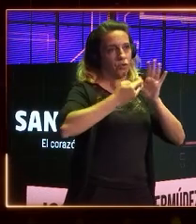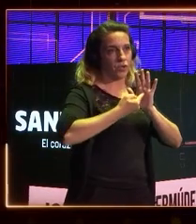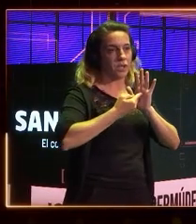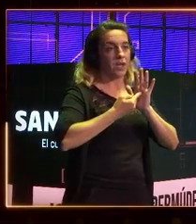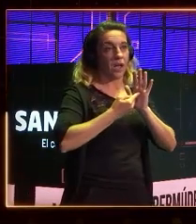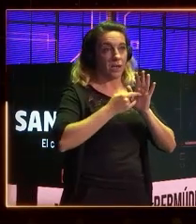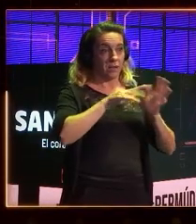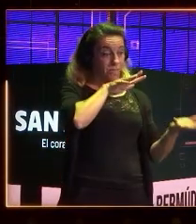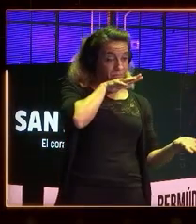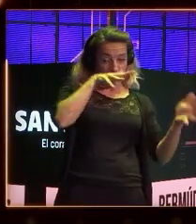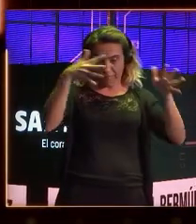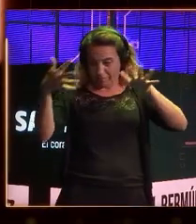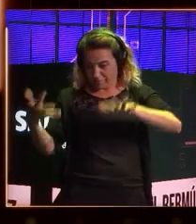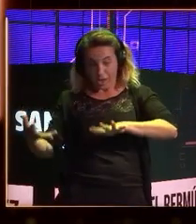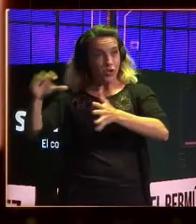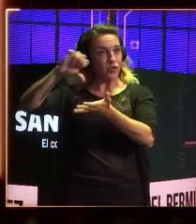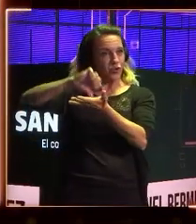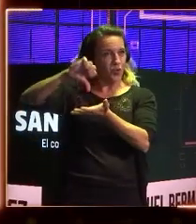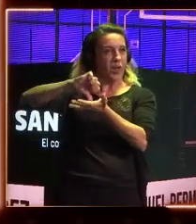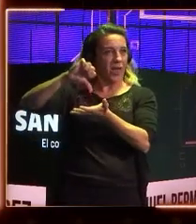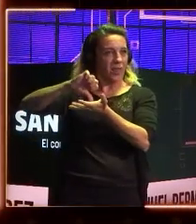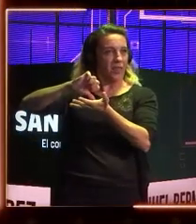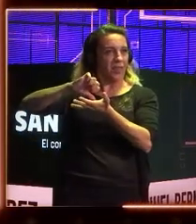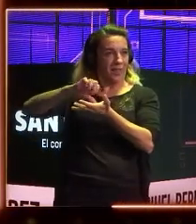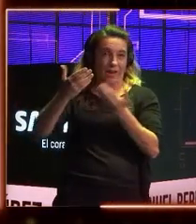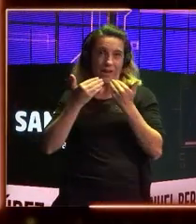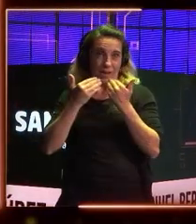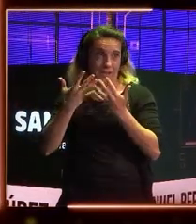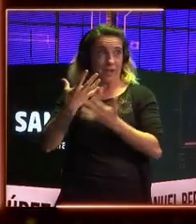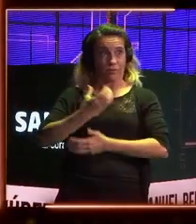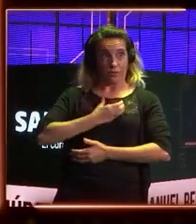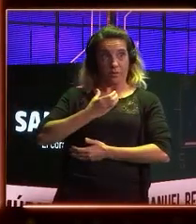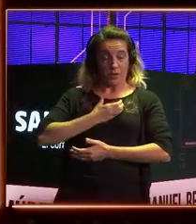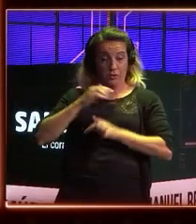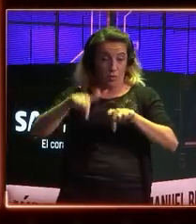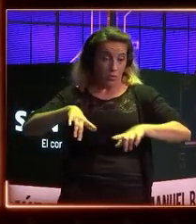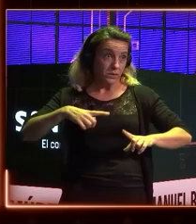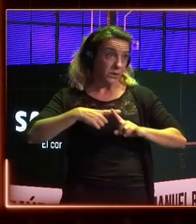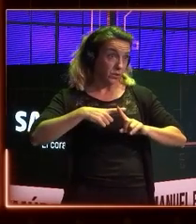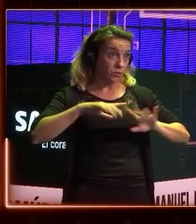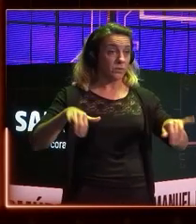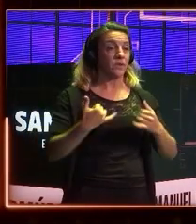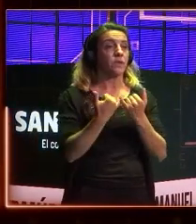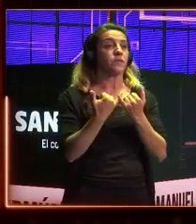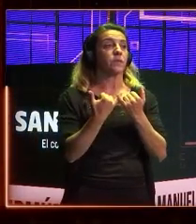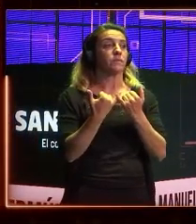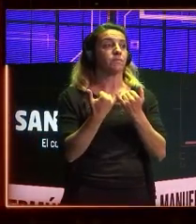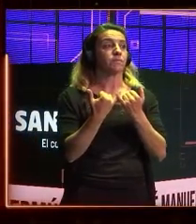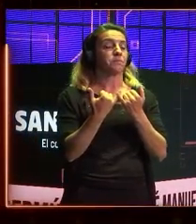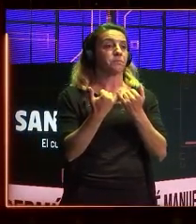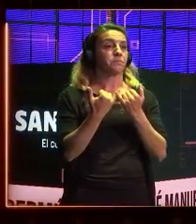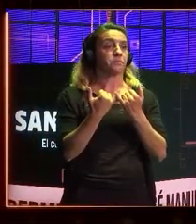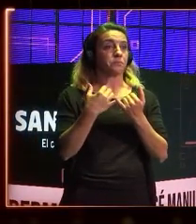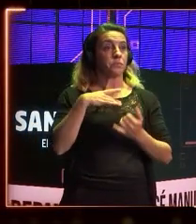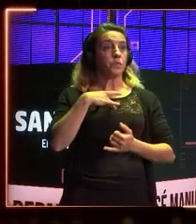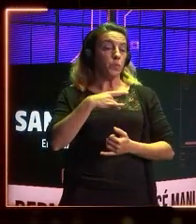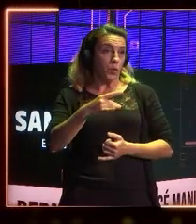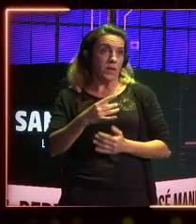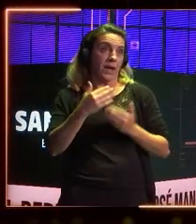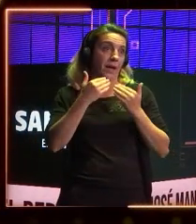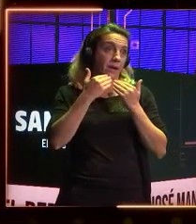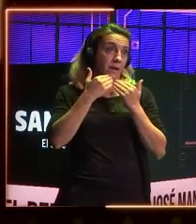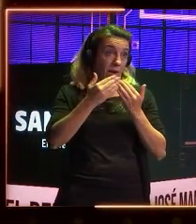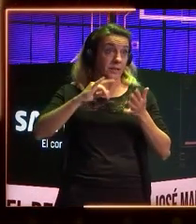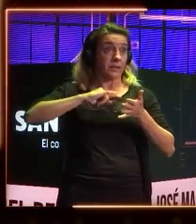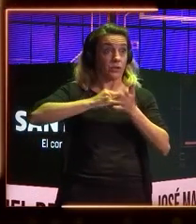en nuestra ciudad desde el Ayuntamiento. Hoy en día, en Santa Cruz de Tenerife, puede sacar un certificado de